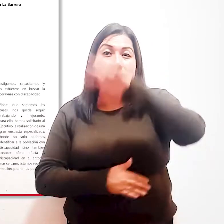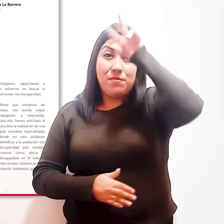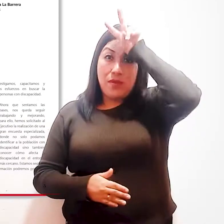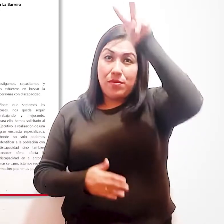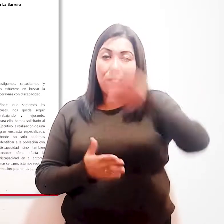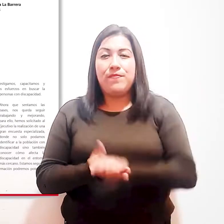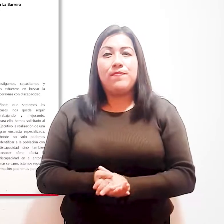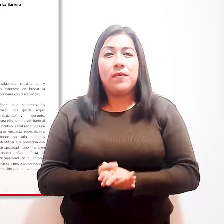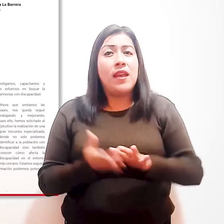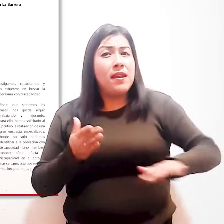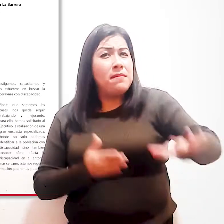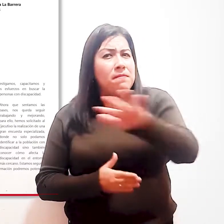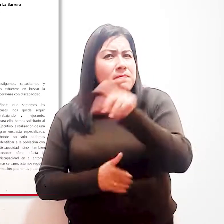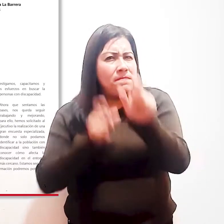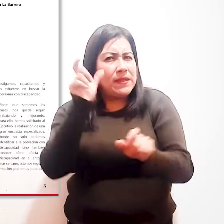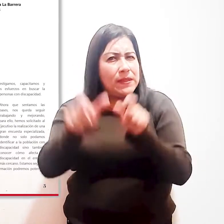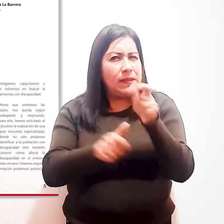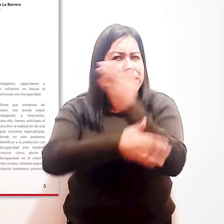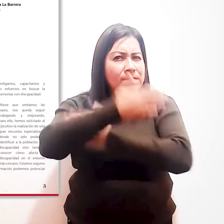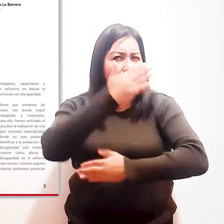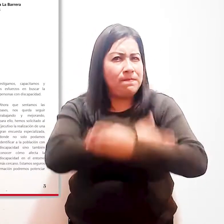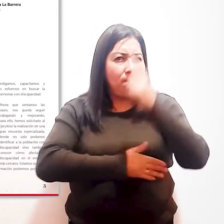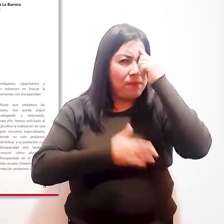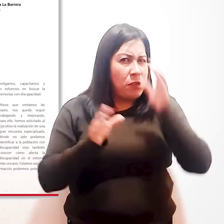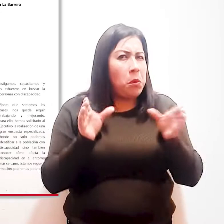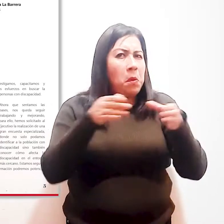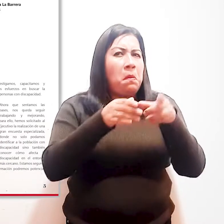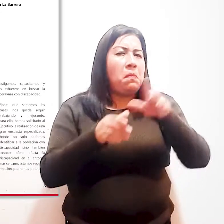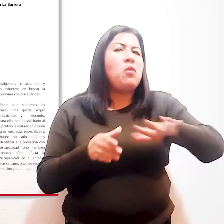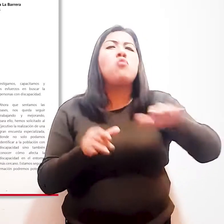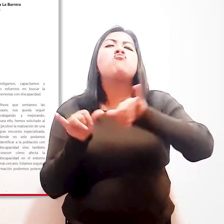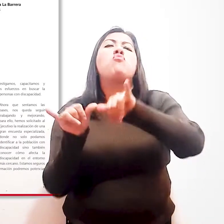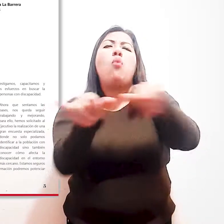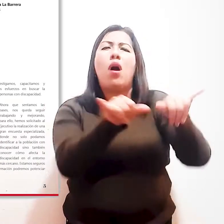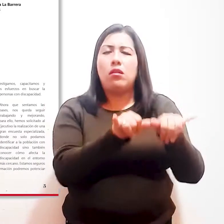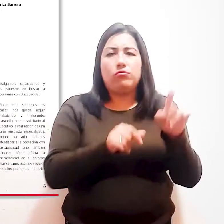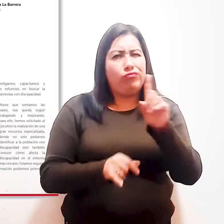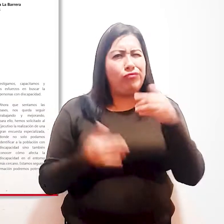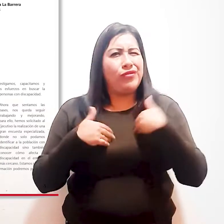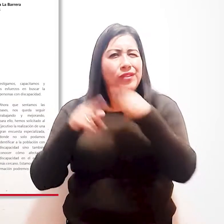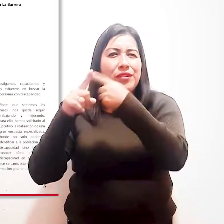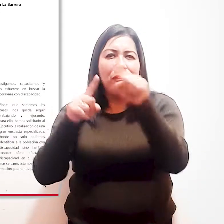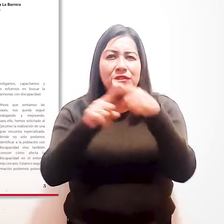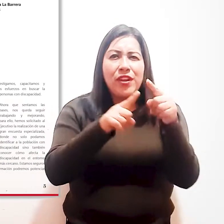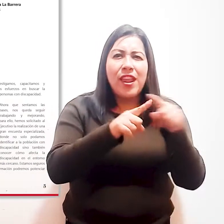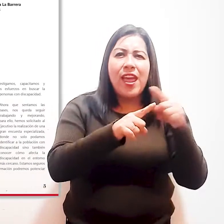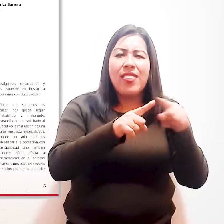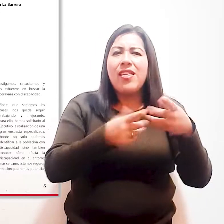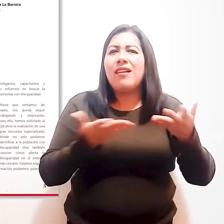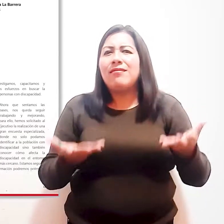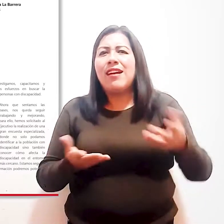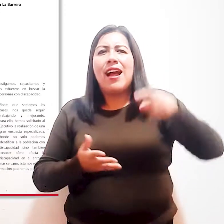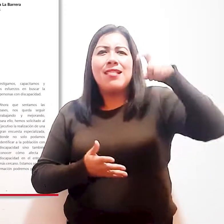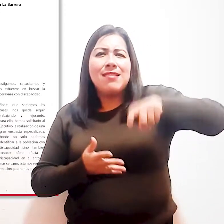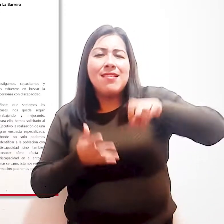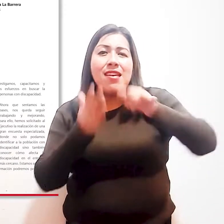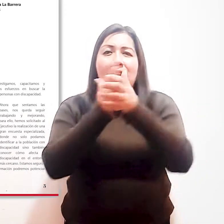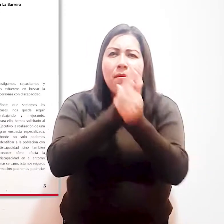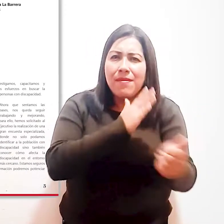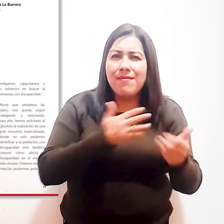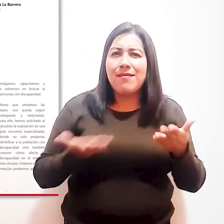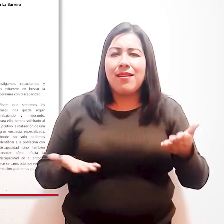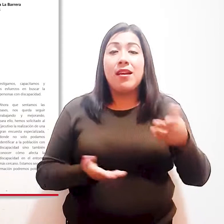Las personas con discapacidad no son un grupo homogéneo, tienen diferentes capacidades y necesidades y